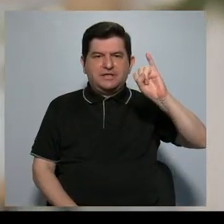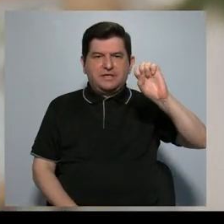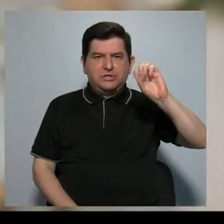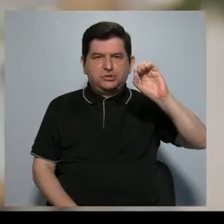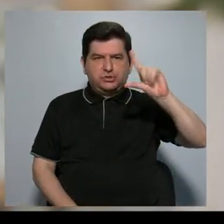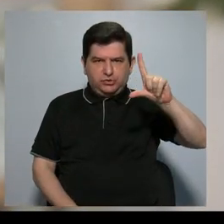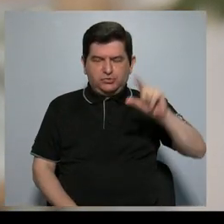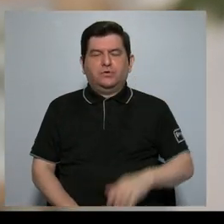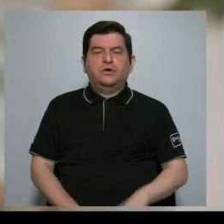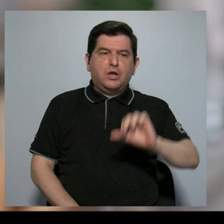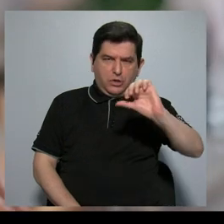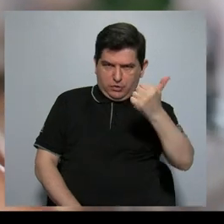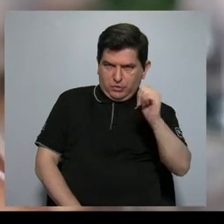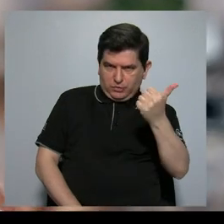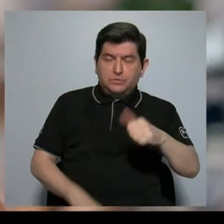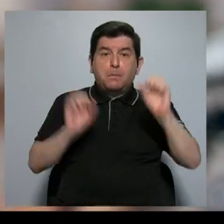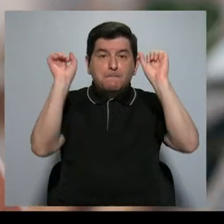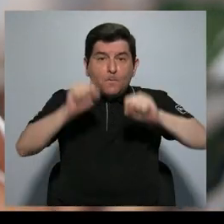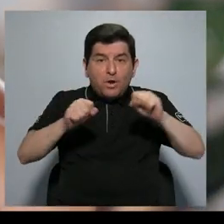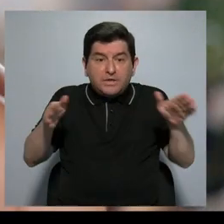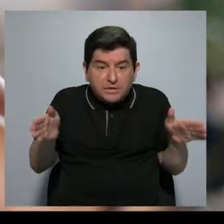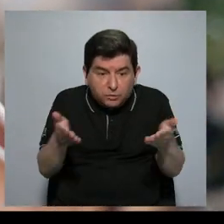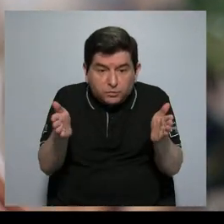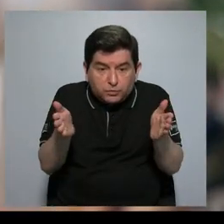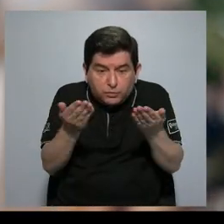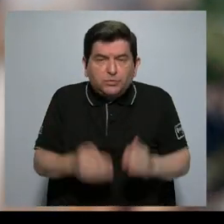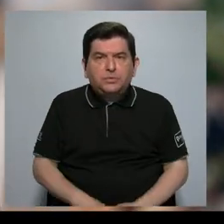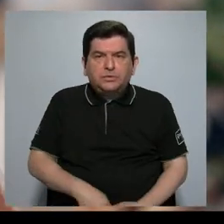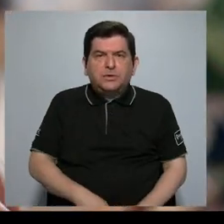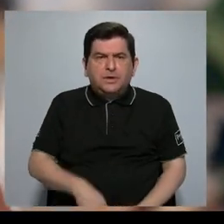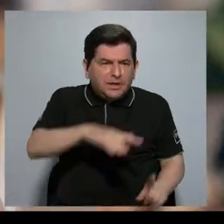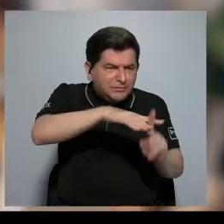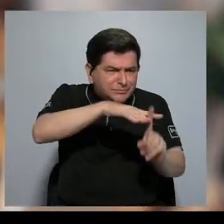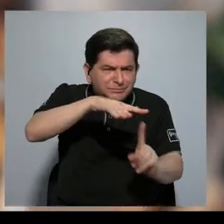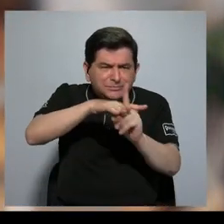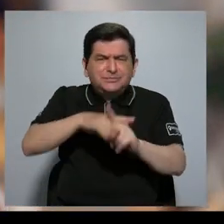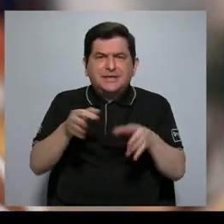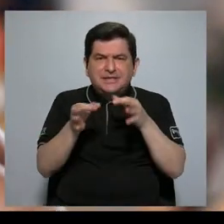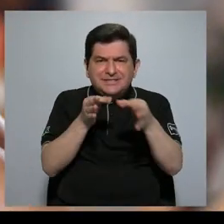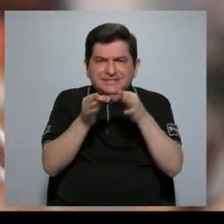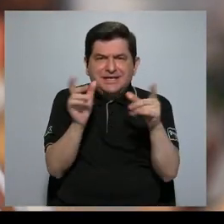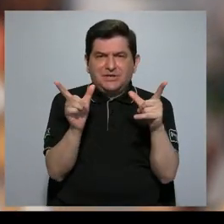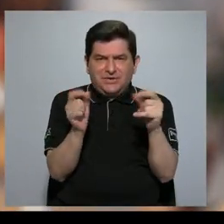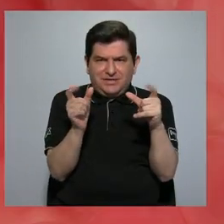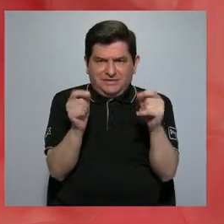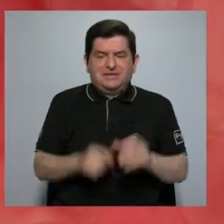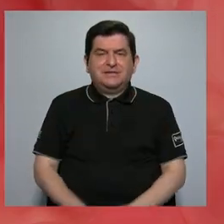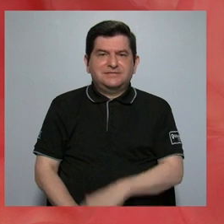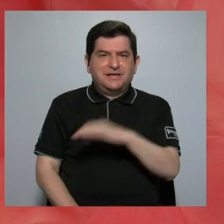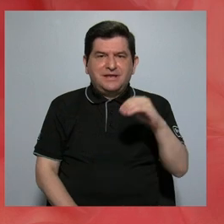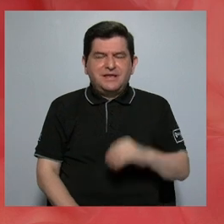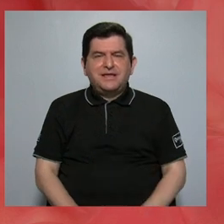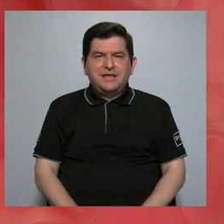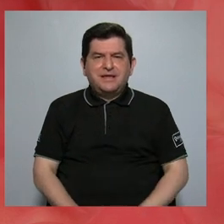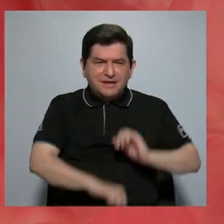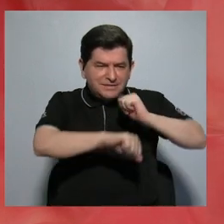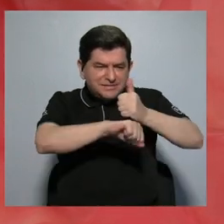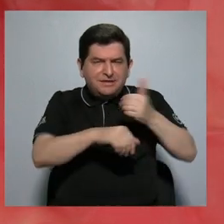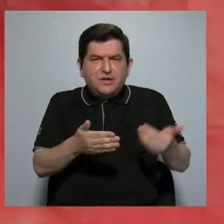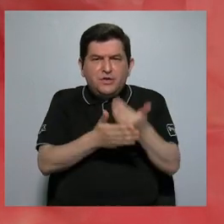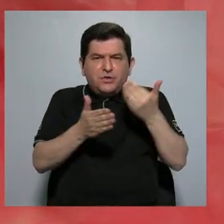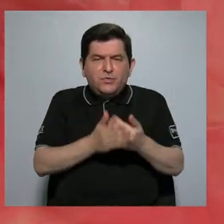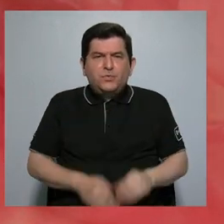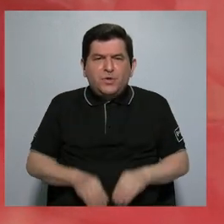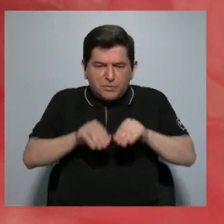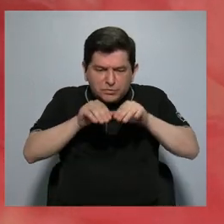norepidifrina, pueden estimular la proliferación de células cancerosas y la formación de nuevos